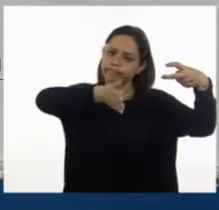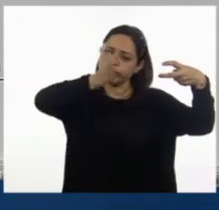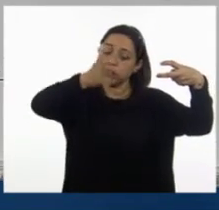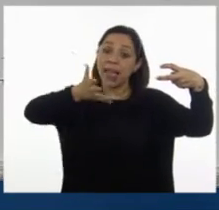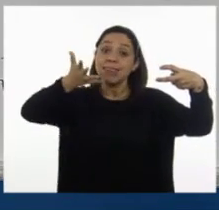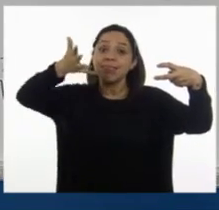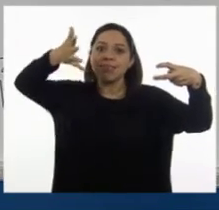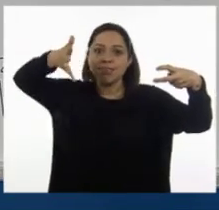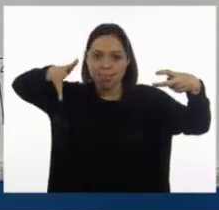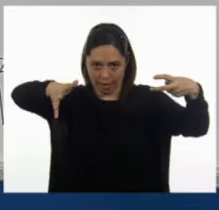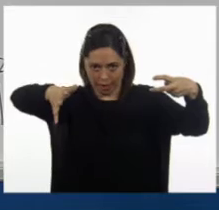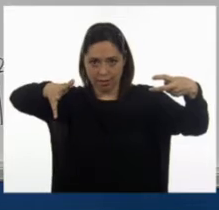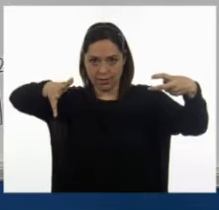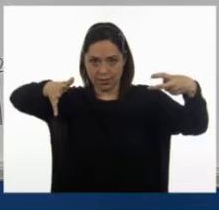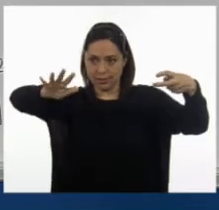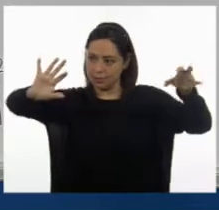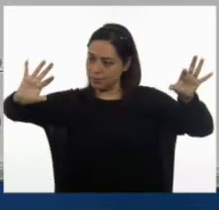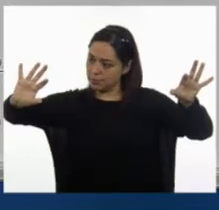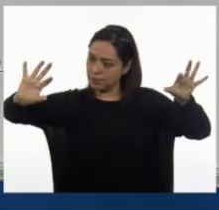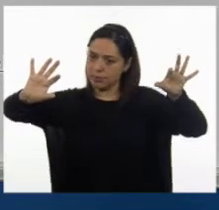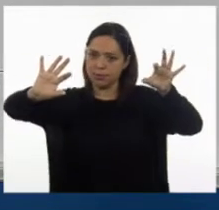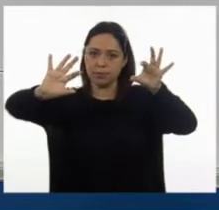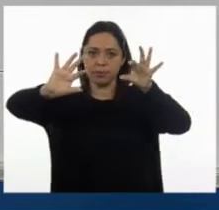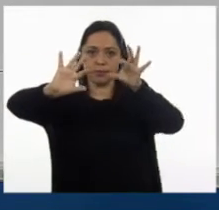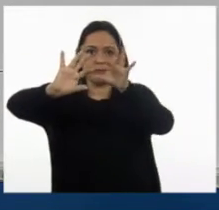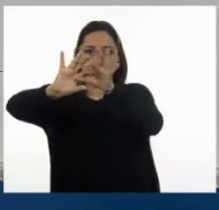que el asiento de Daniel